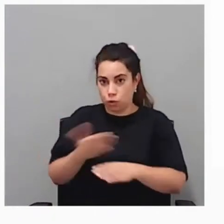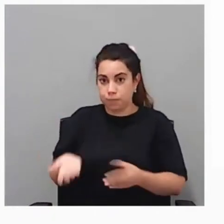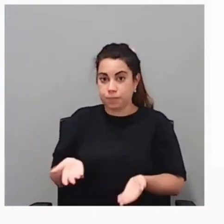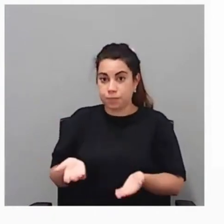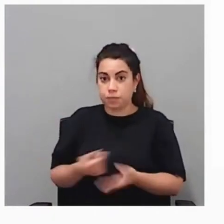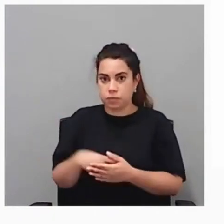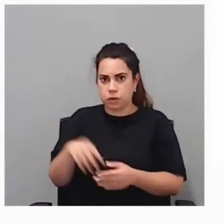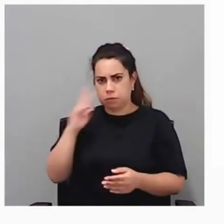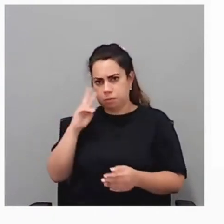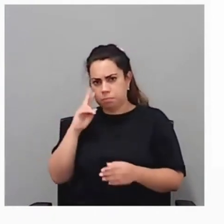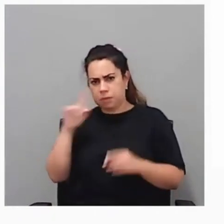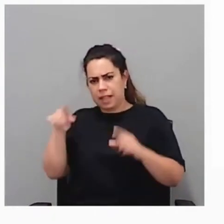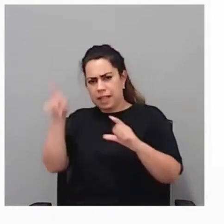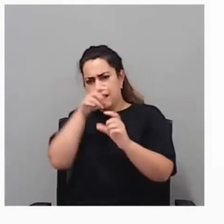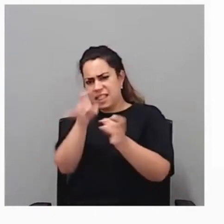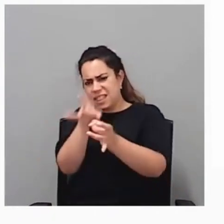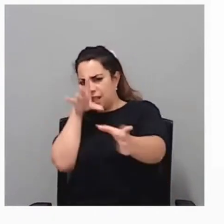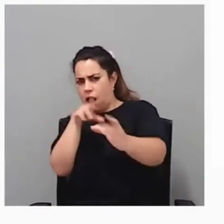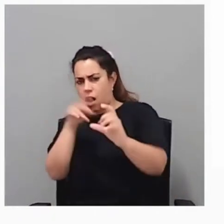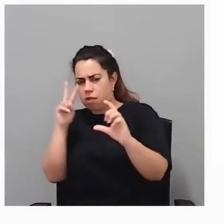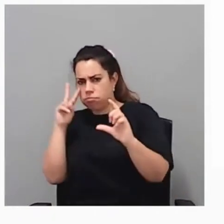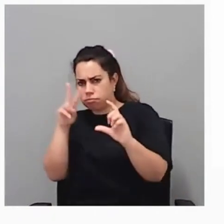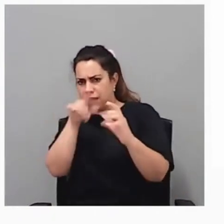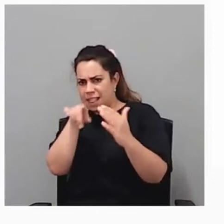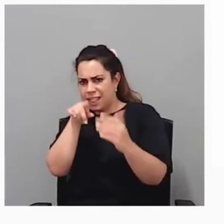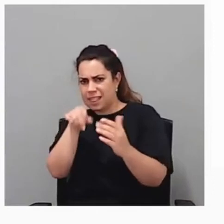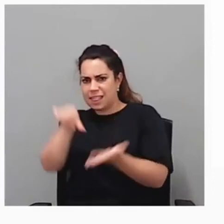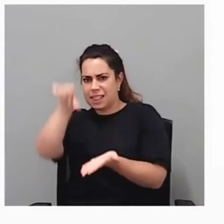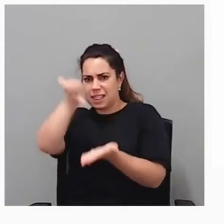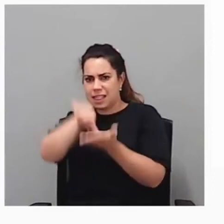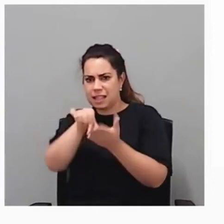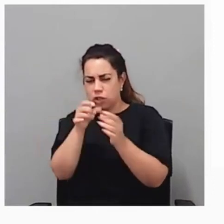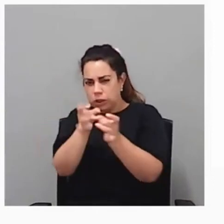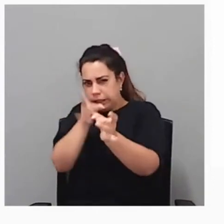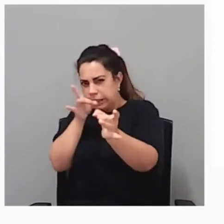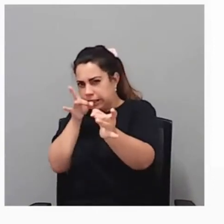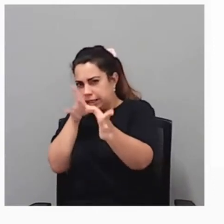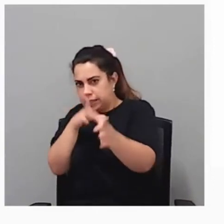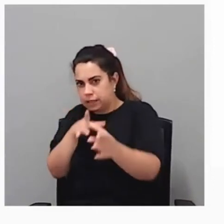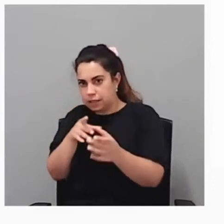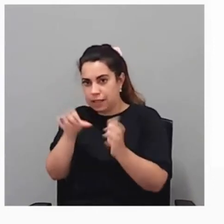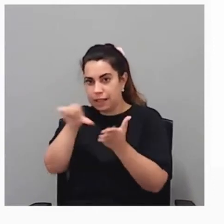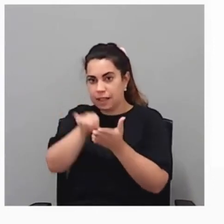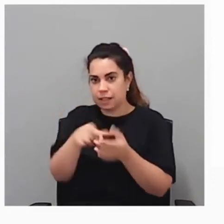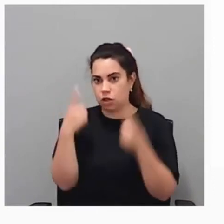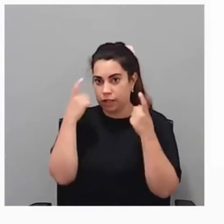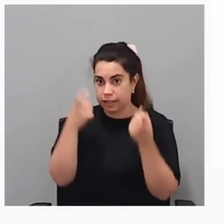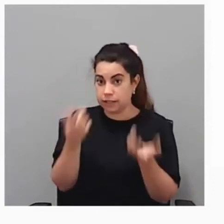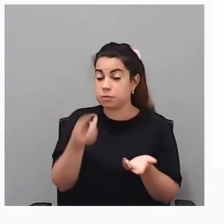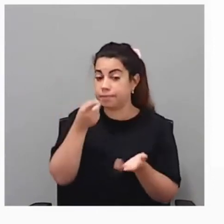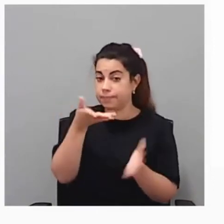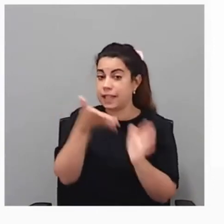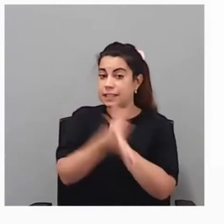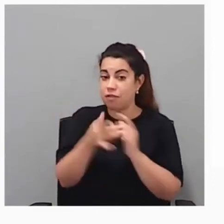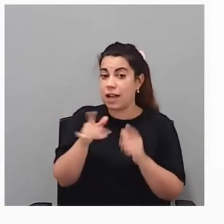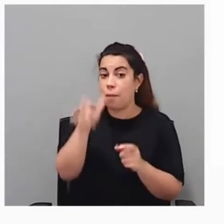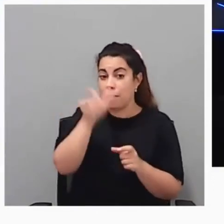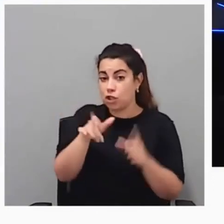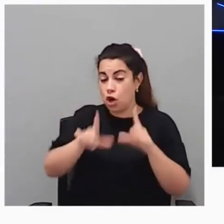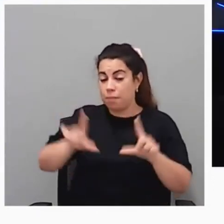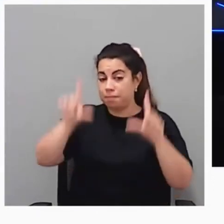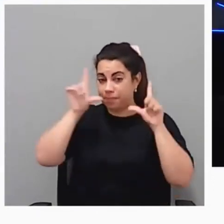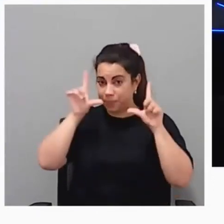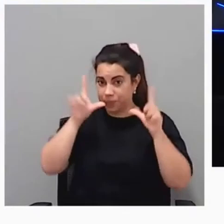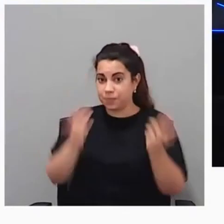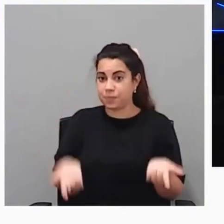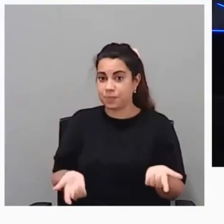es el centro. Y donde apunta uno es al centro. Pues esa es nuestra razón de ser. Un ejemplo a